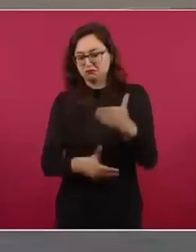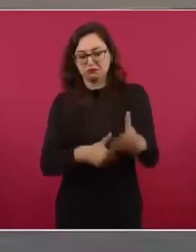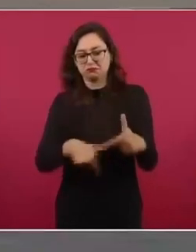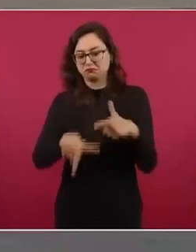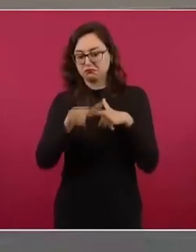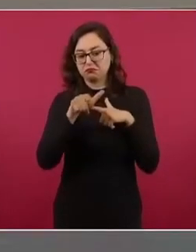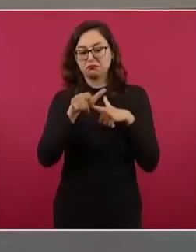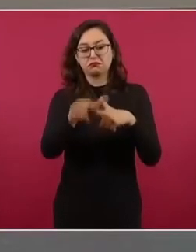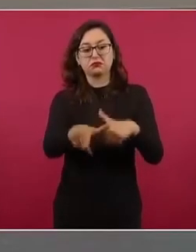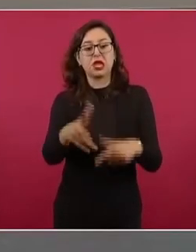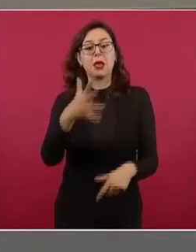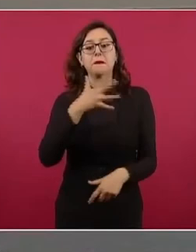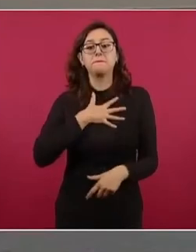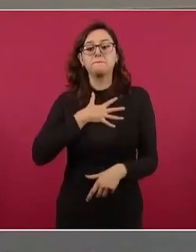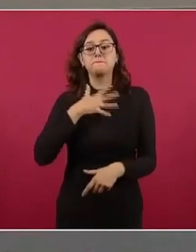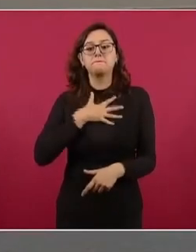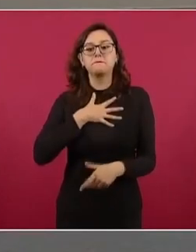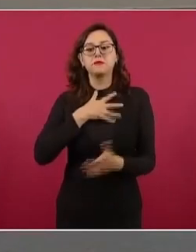por convicción.